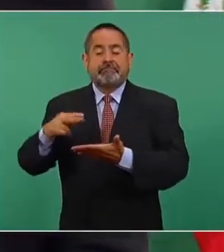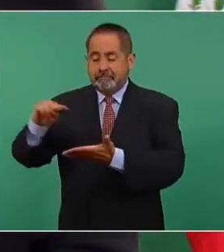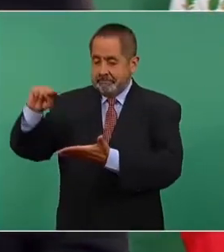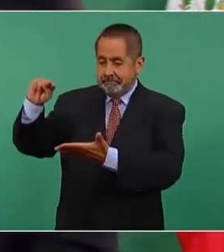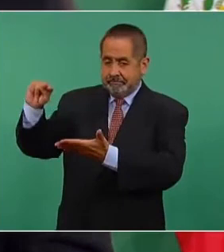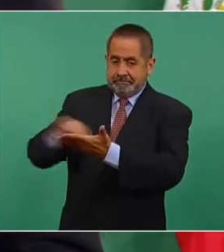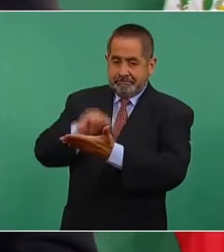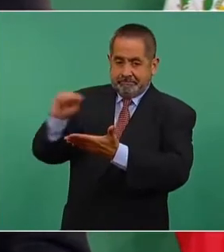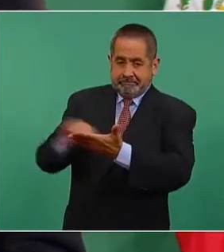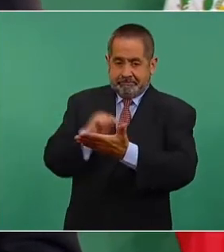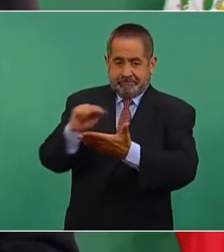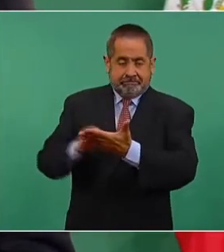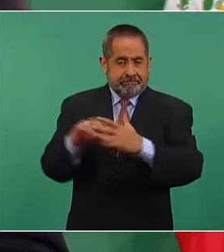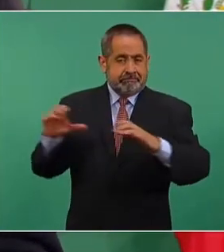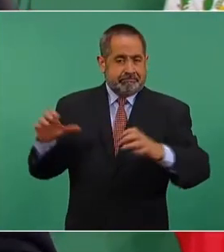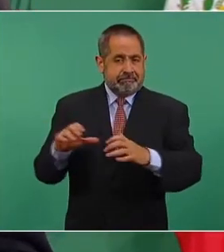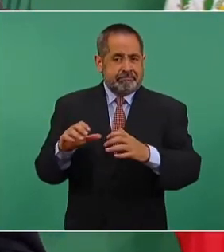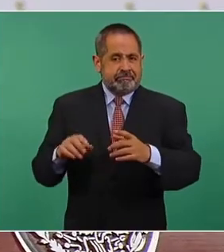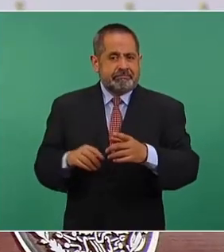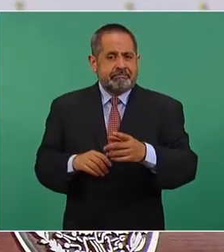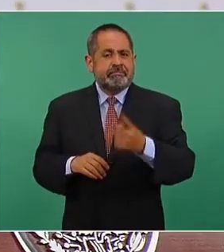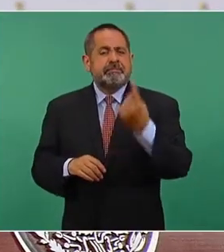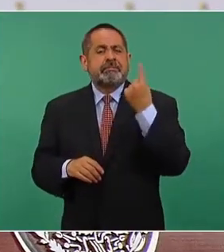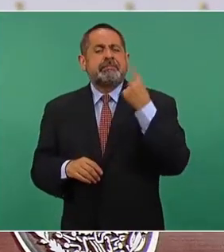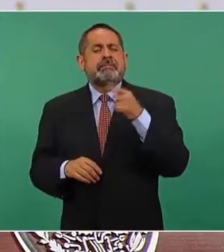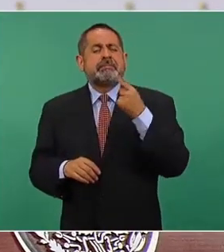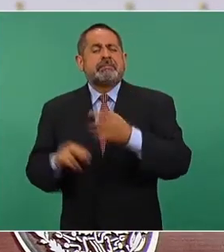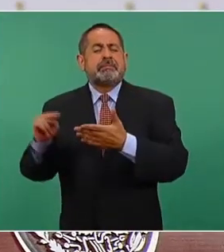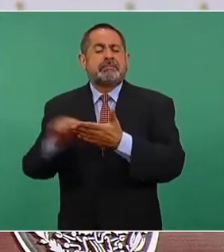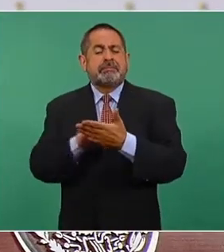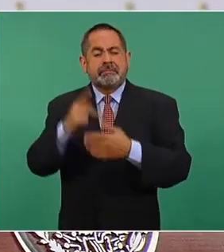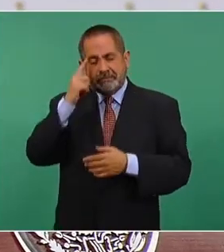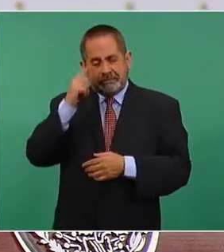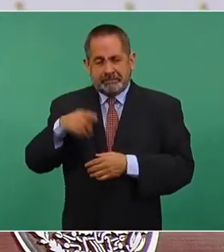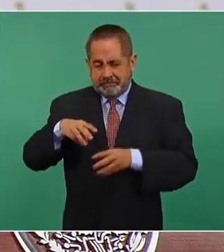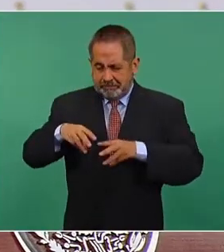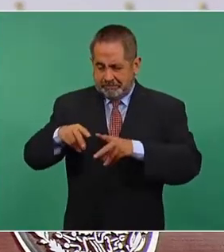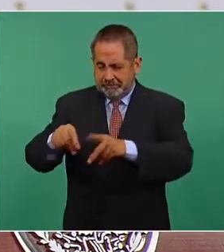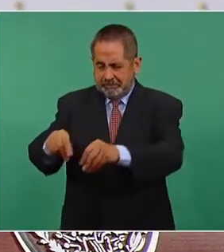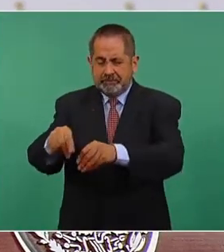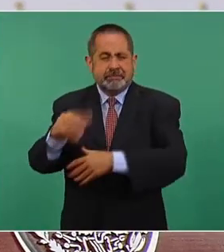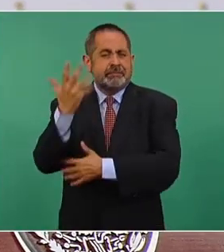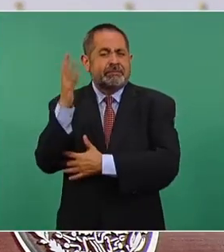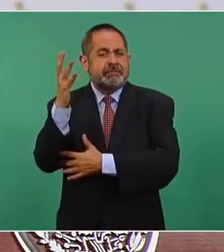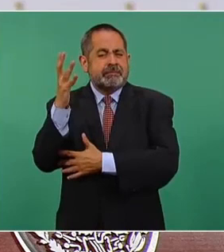para sembrar árboles.